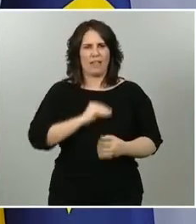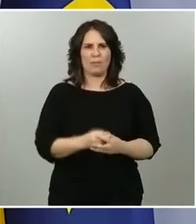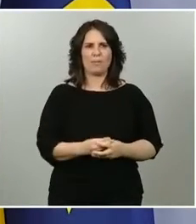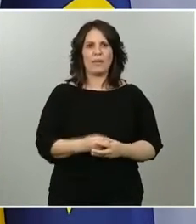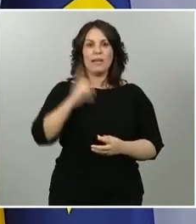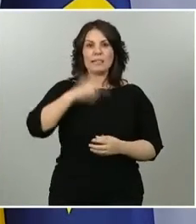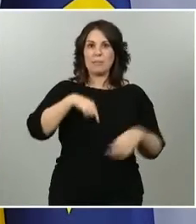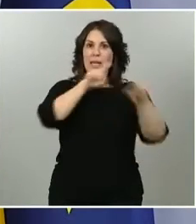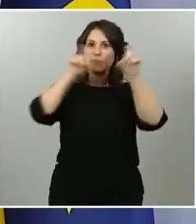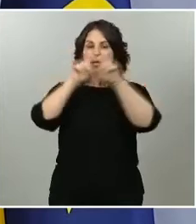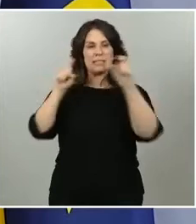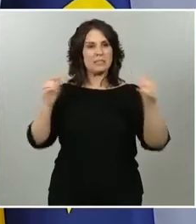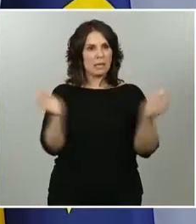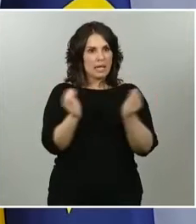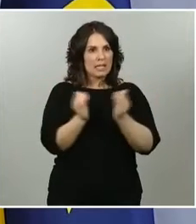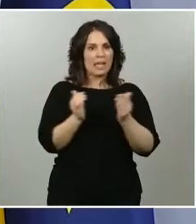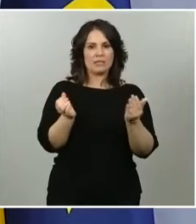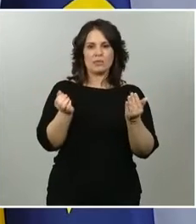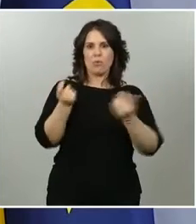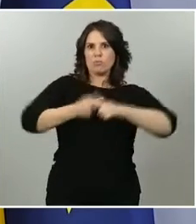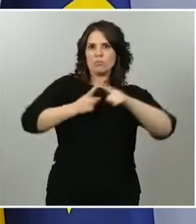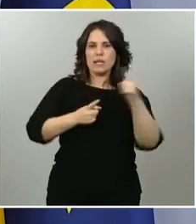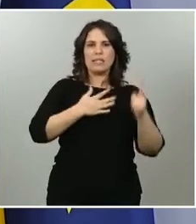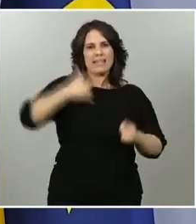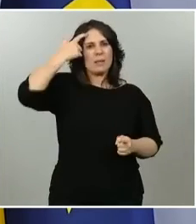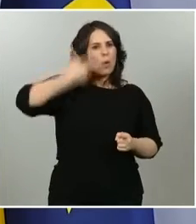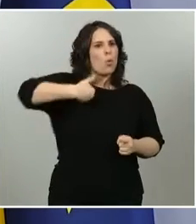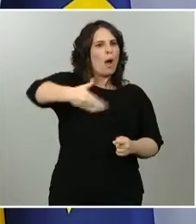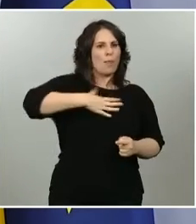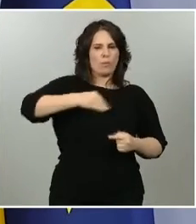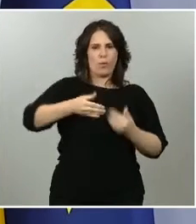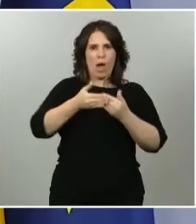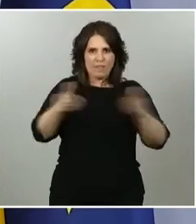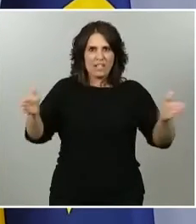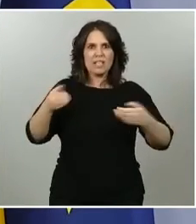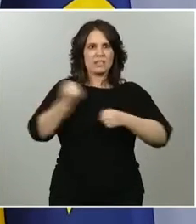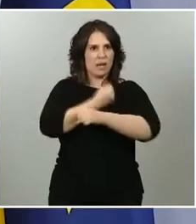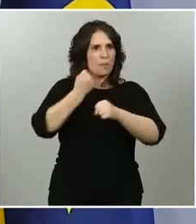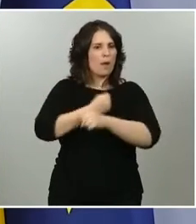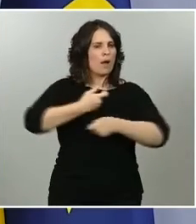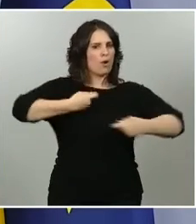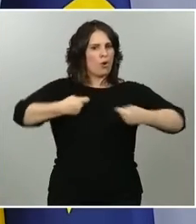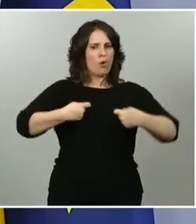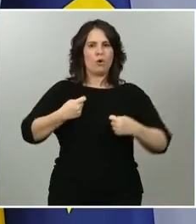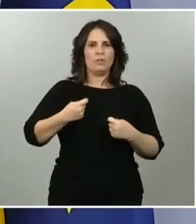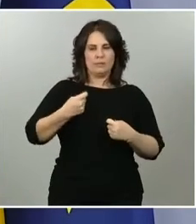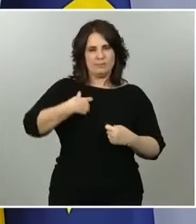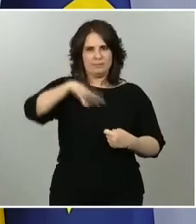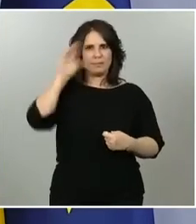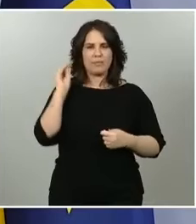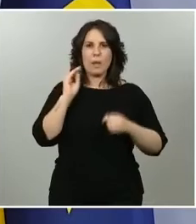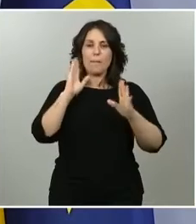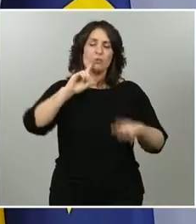saber en qué momento podrán reabrir sus negocios o retomar actividad profesional. Todo esto lo entendemos. Pero también me parece a mí que